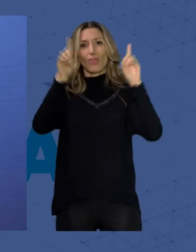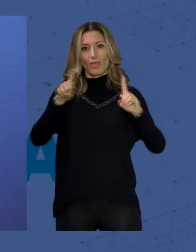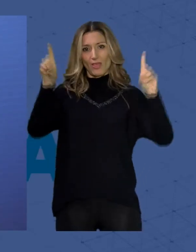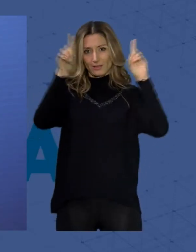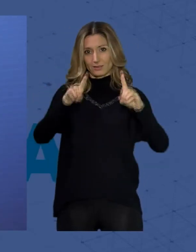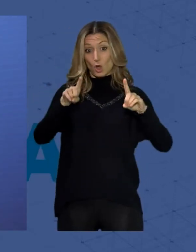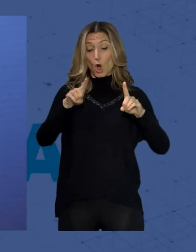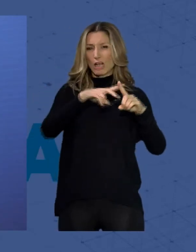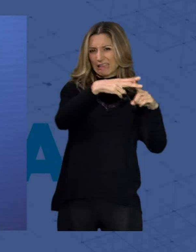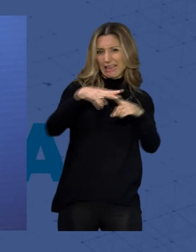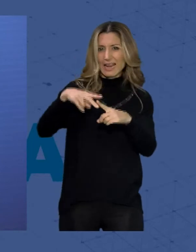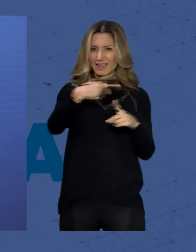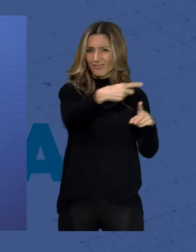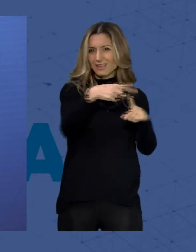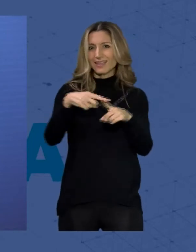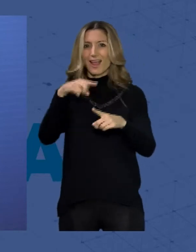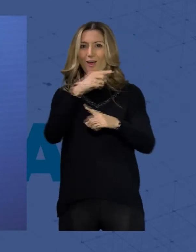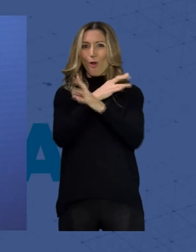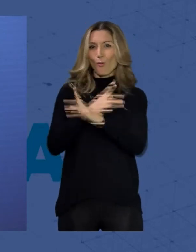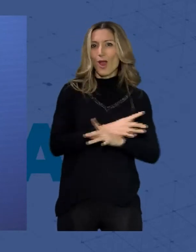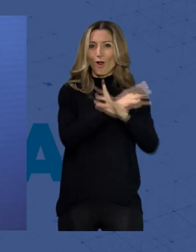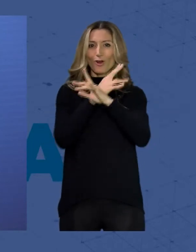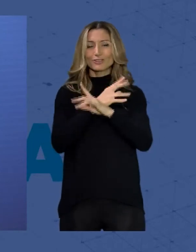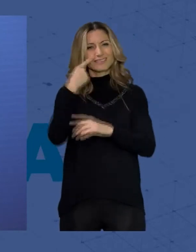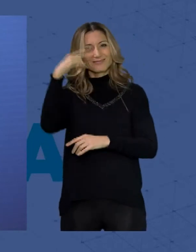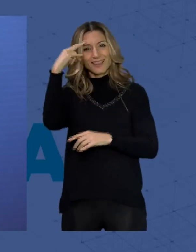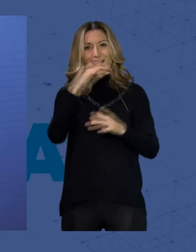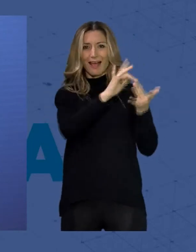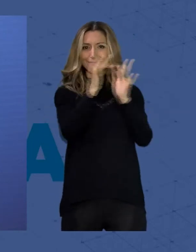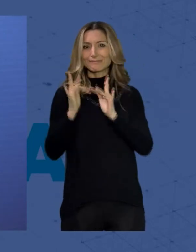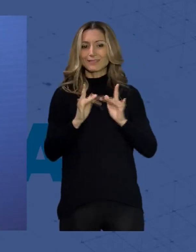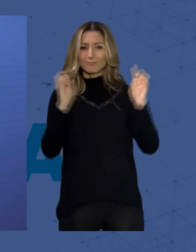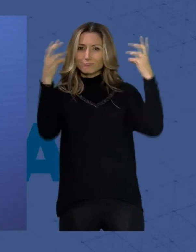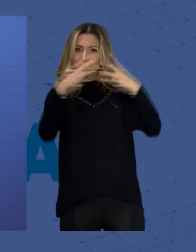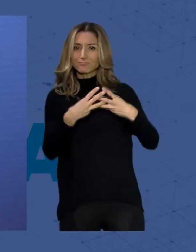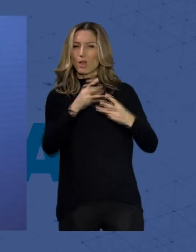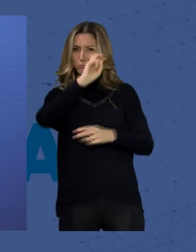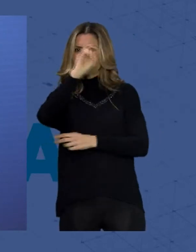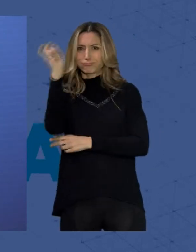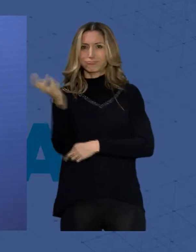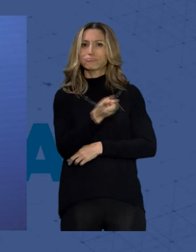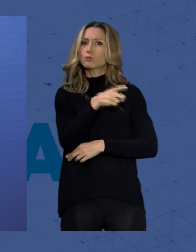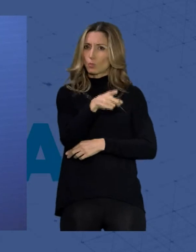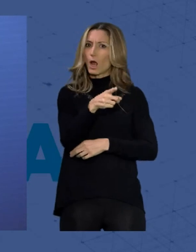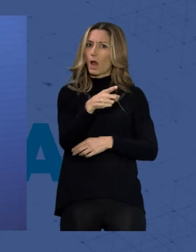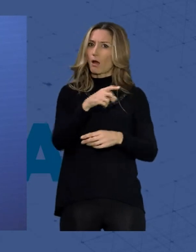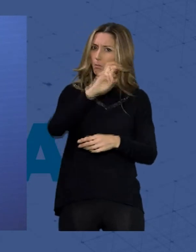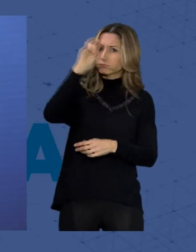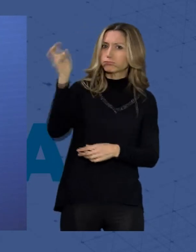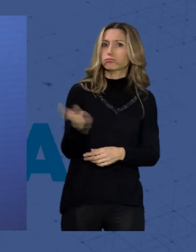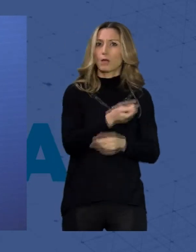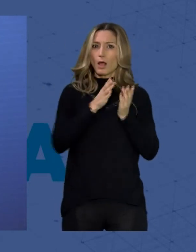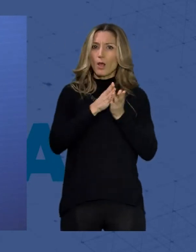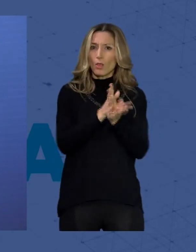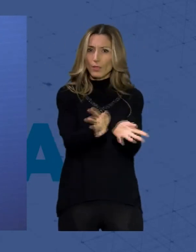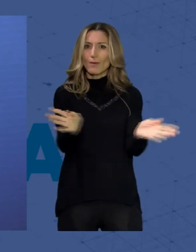talleres, charlas, juegos, experiencias interactivas, etc., pues abarcan una gran variedad y diversidad de